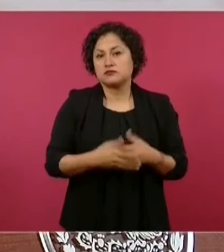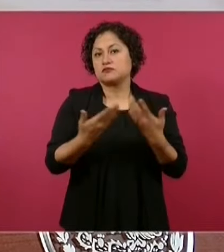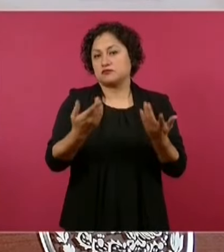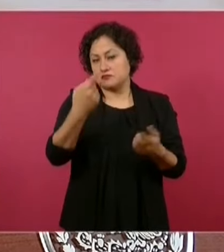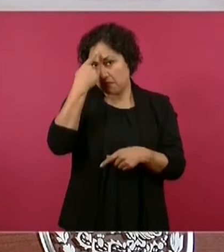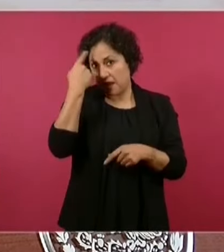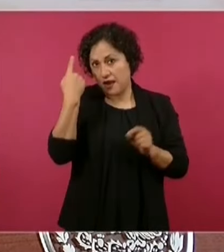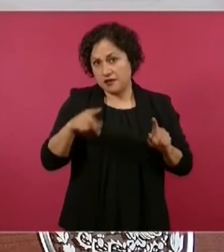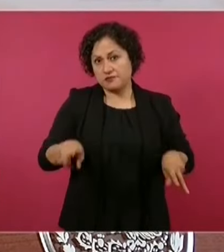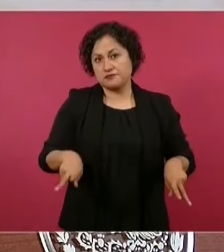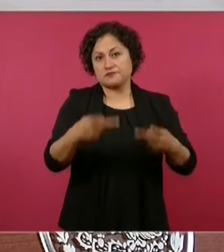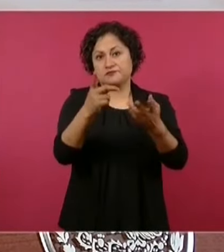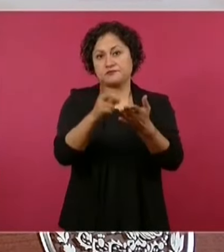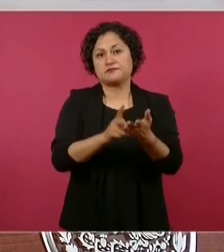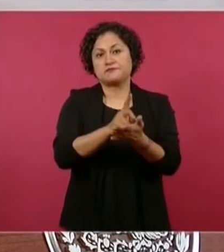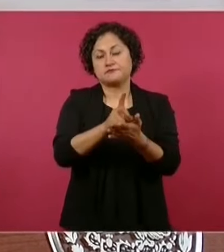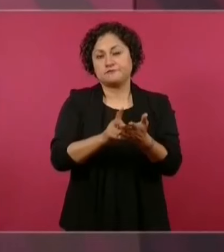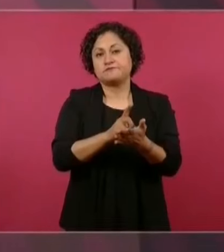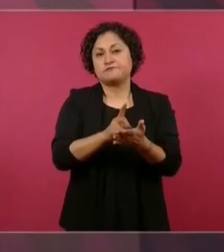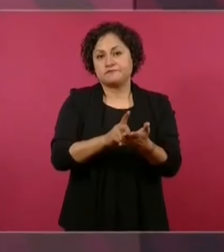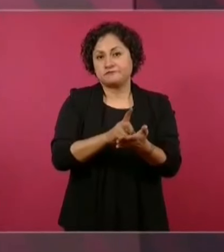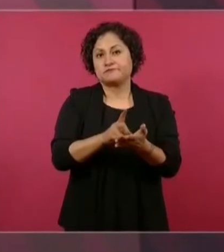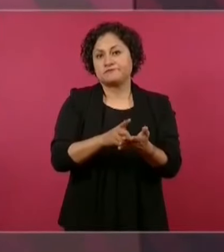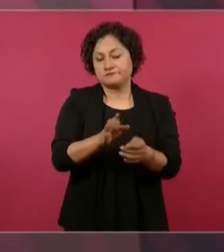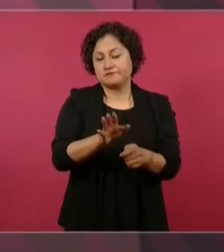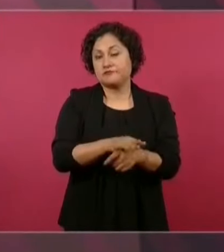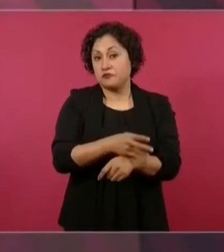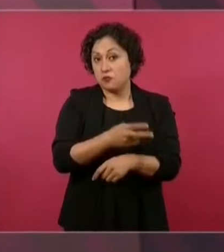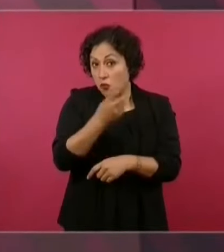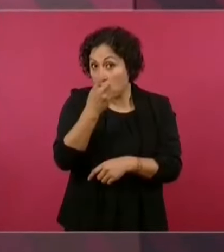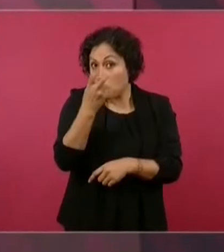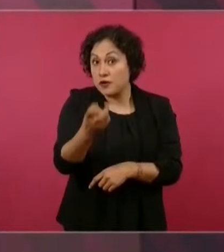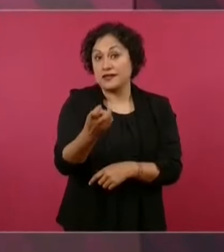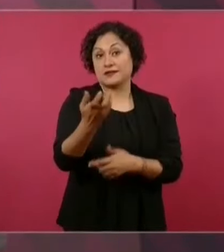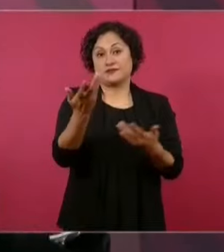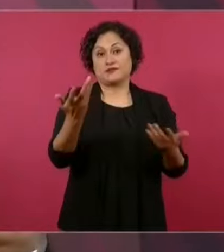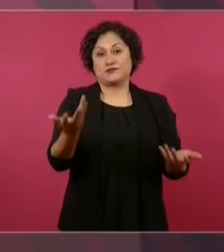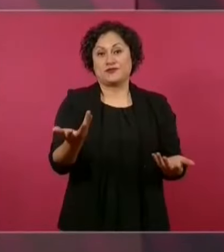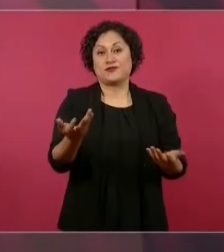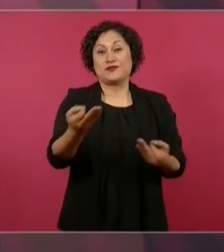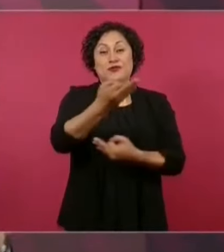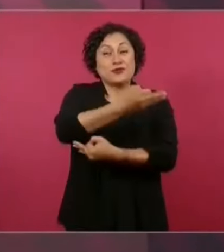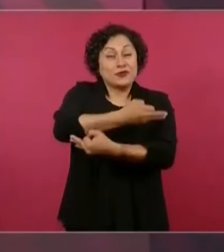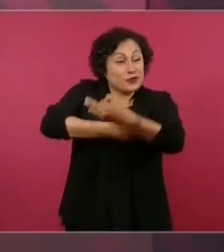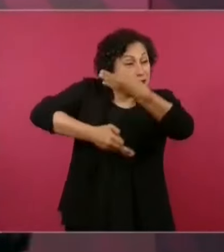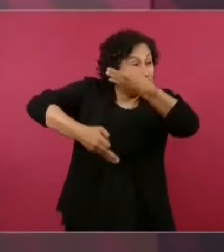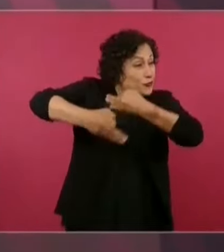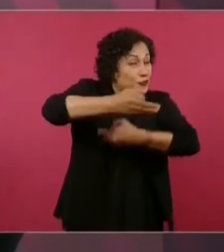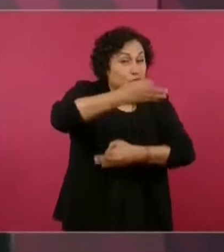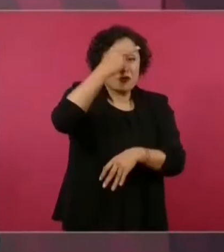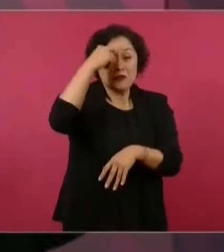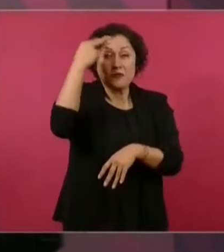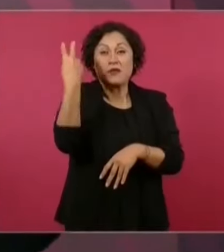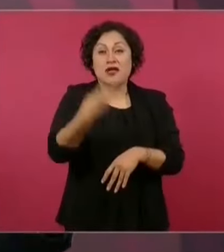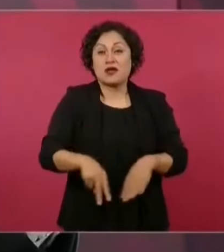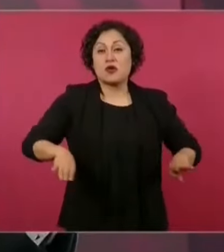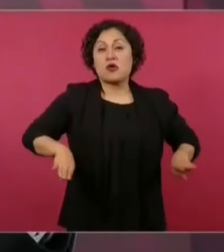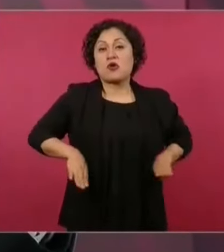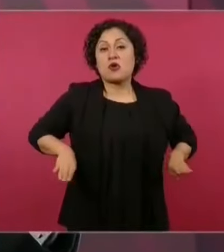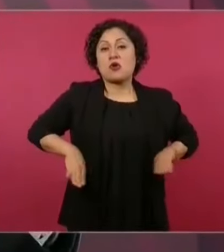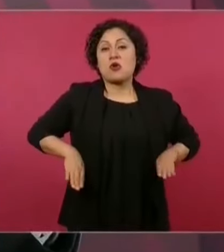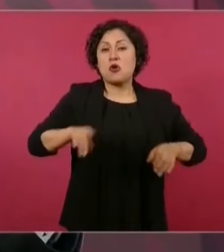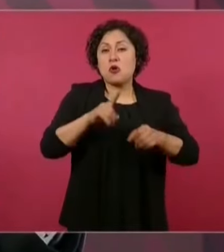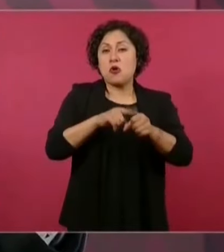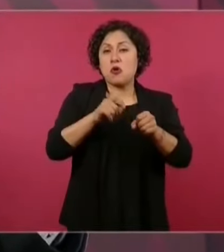drogas, por eso nosotros tenemos todos los mexicanos, todos, todos, todos, sin banderías partidistas,